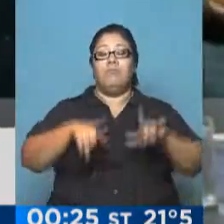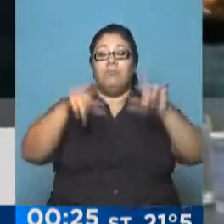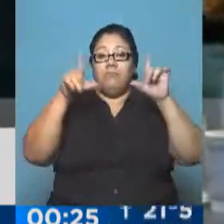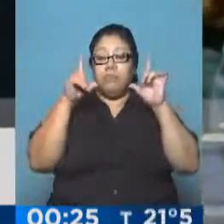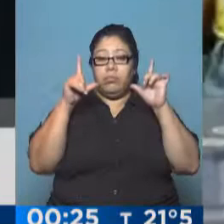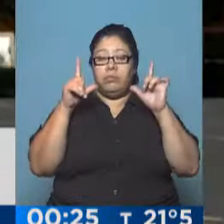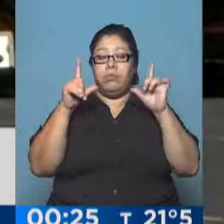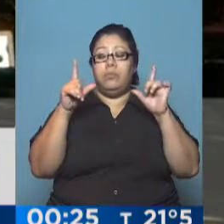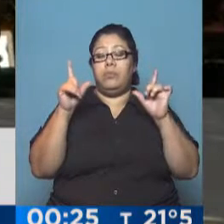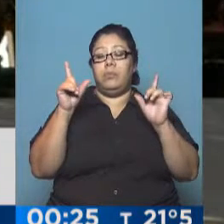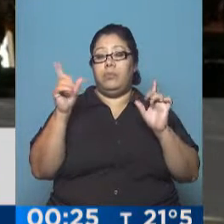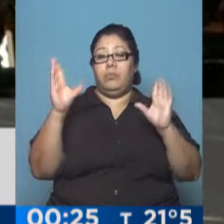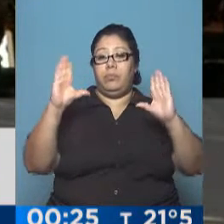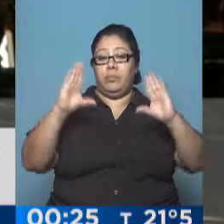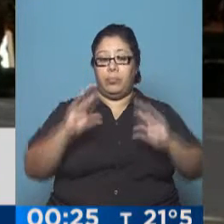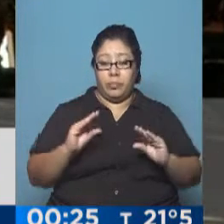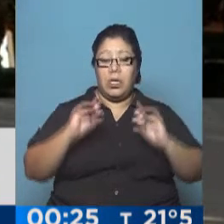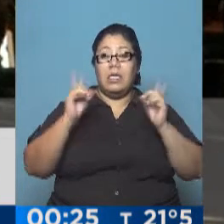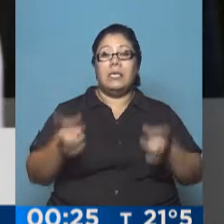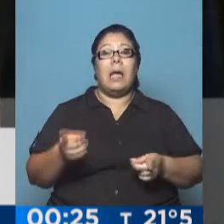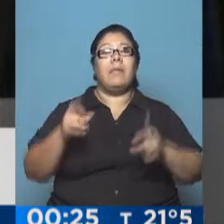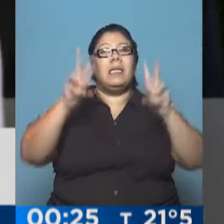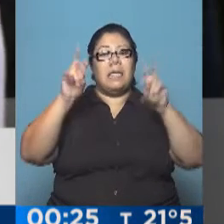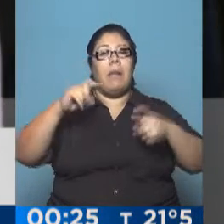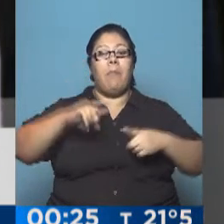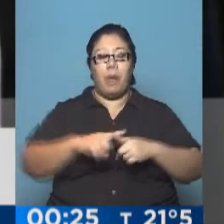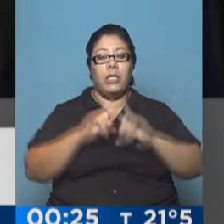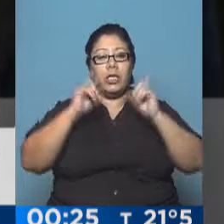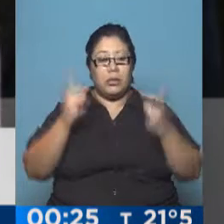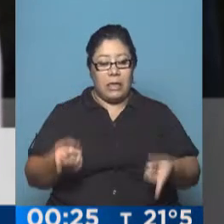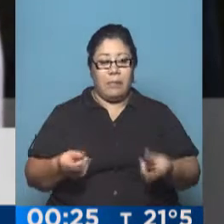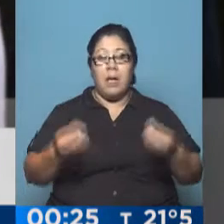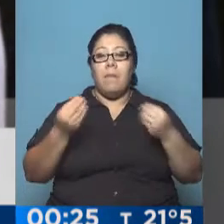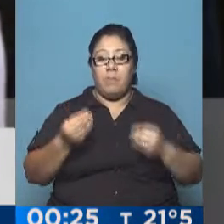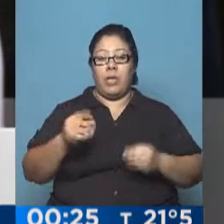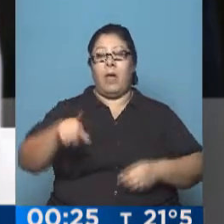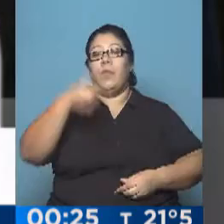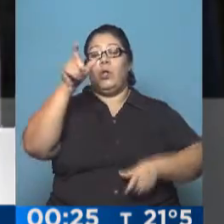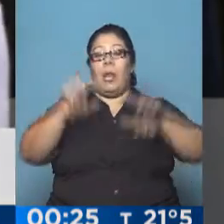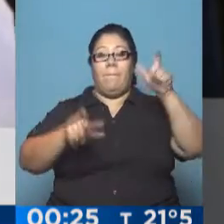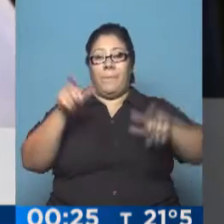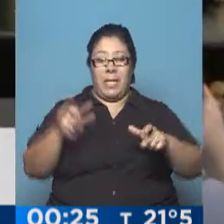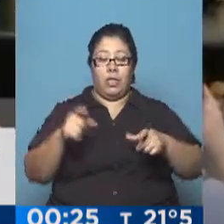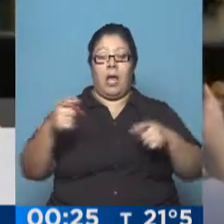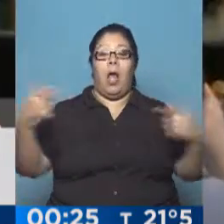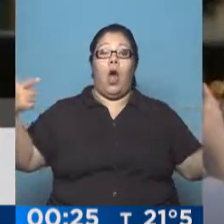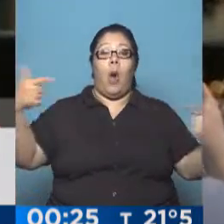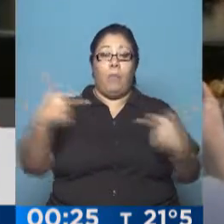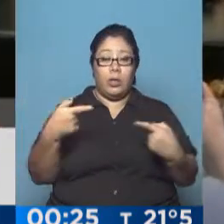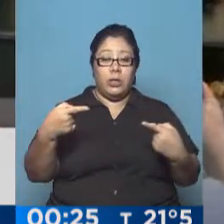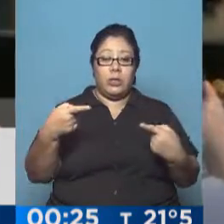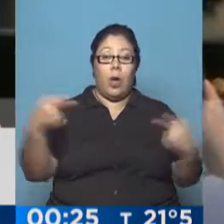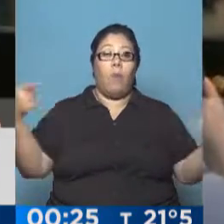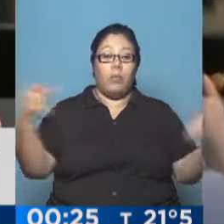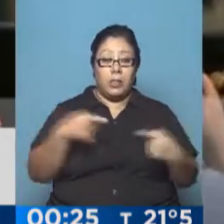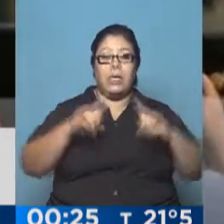un componente antipolítico en general. Y esto lo digo porque cuando algunos líderes opositores trataron de aparecer en las protestas, fueron también